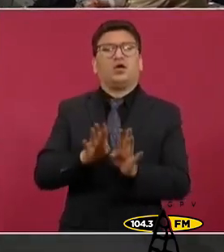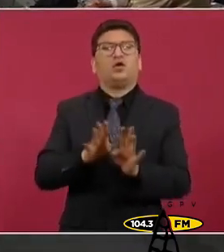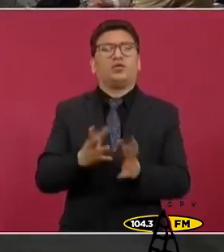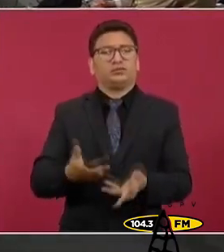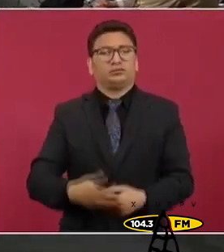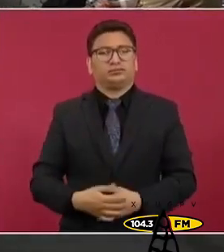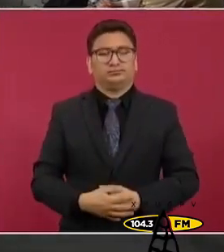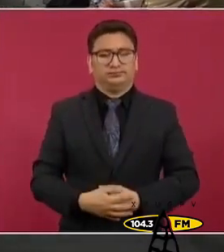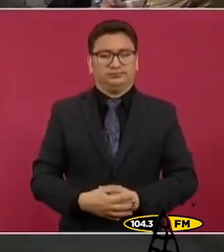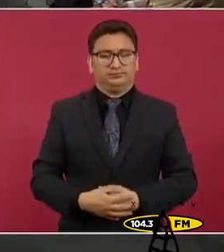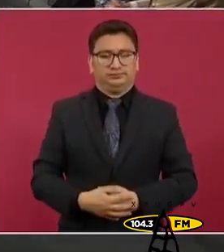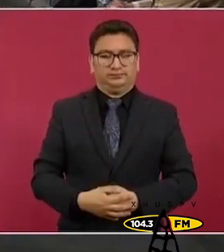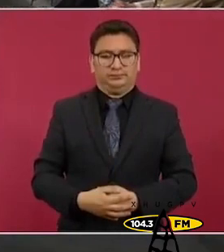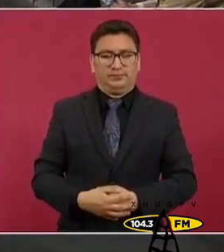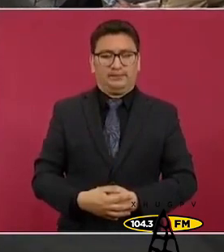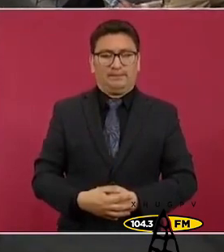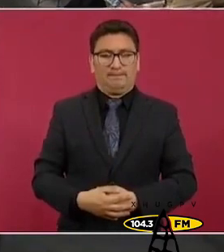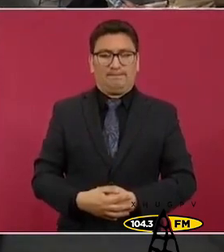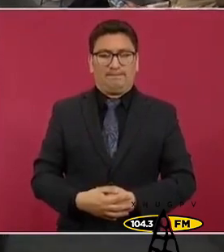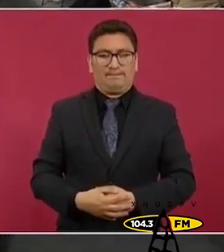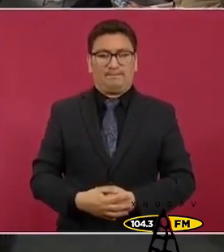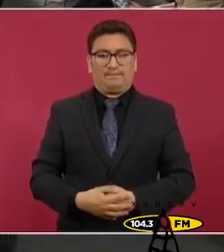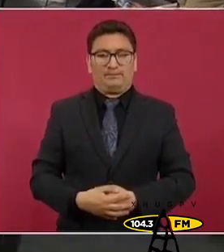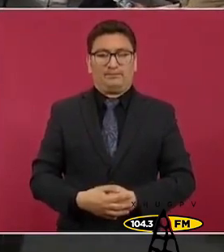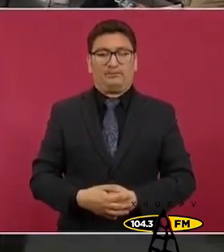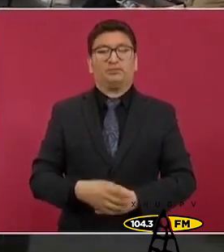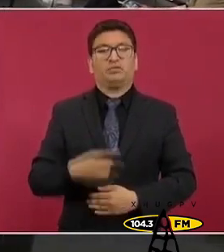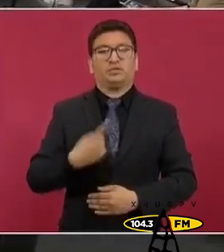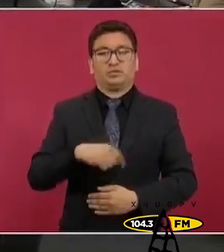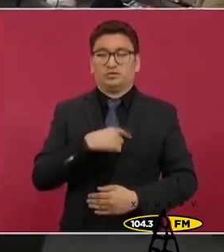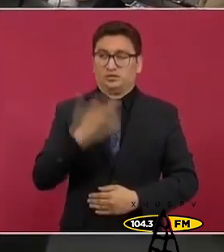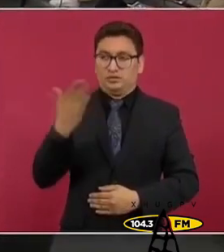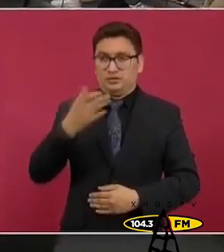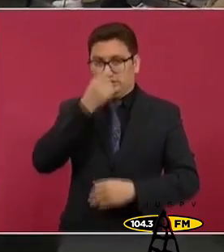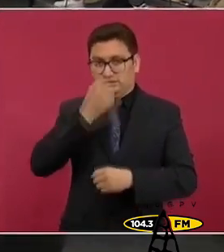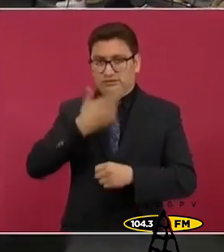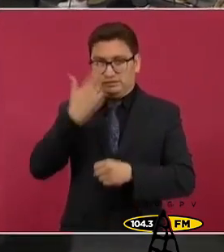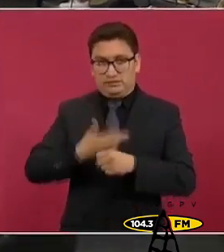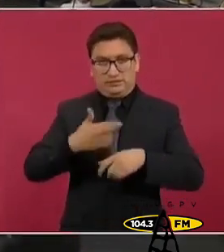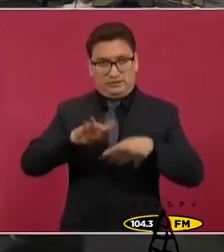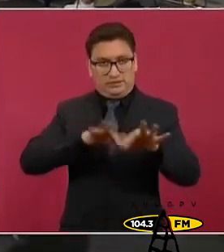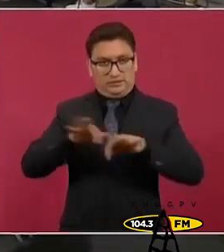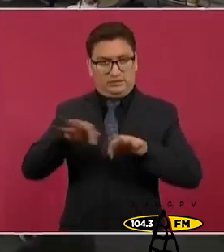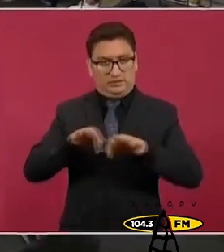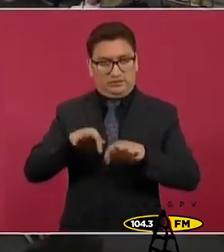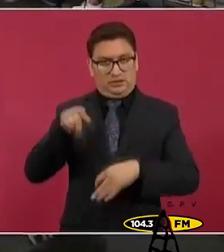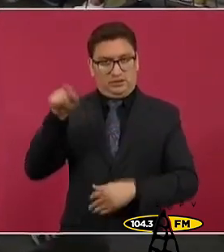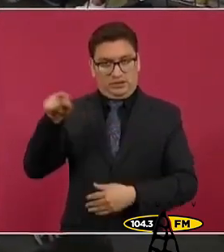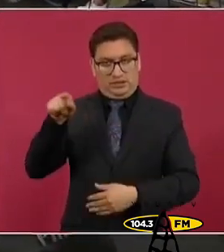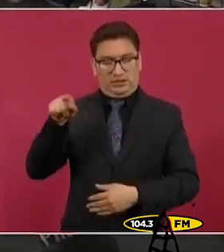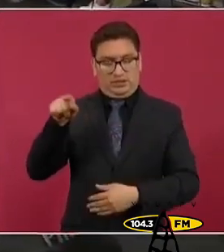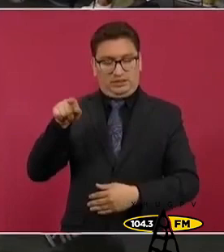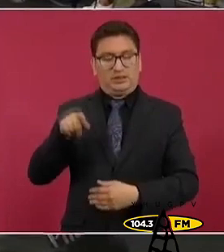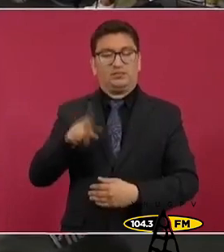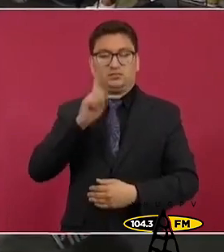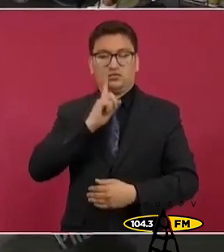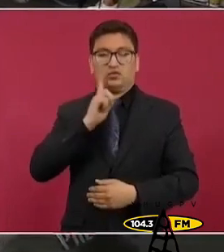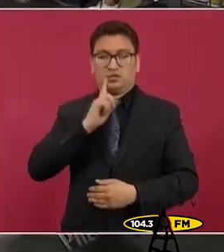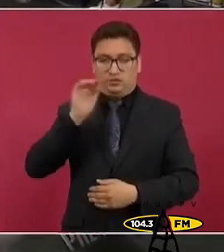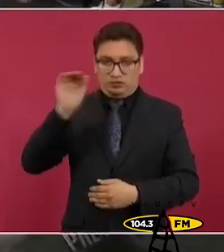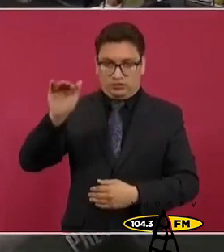federal podría actuar en este sentido? Pues vamos a pedirle a la secretaria del Trabajo